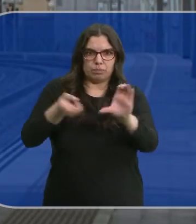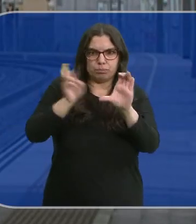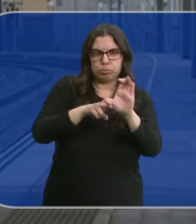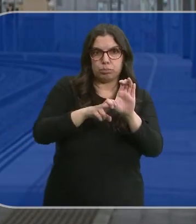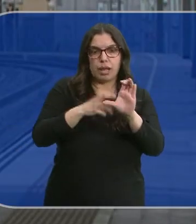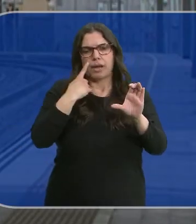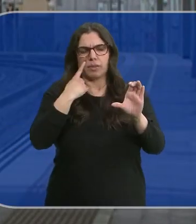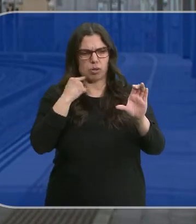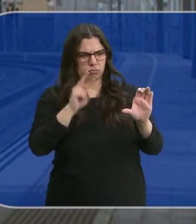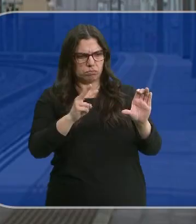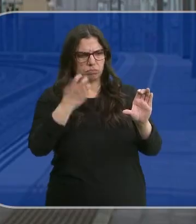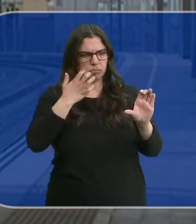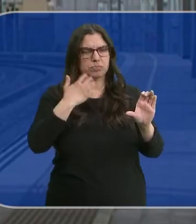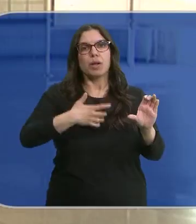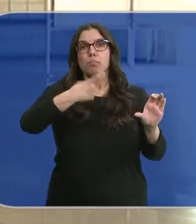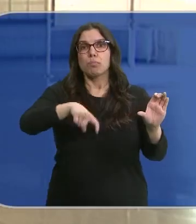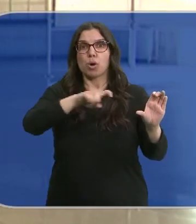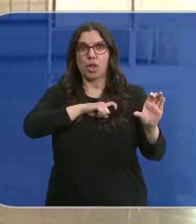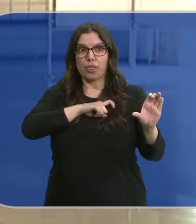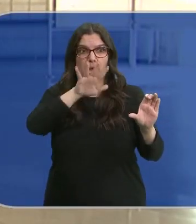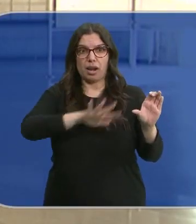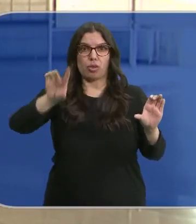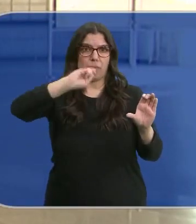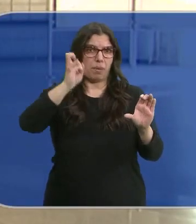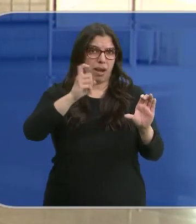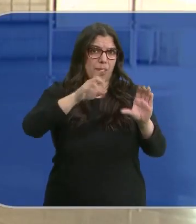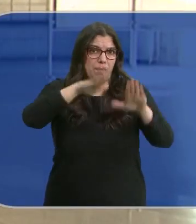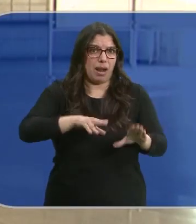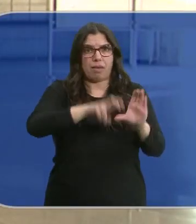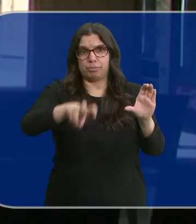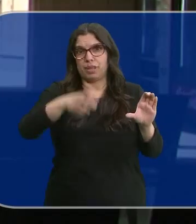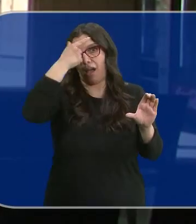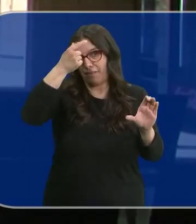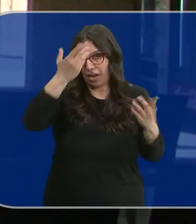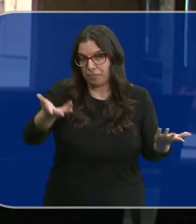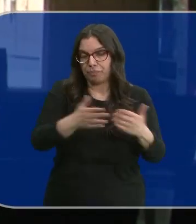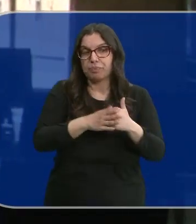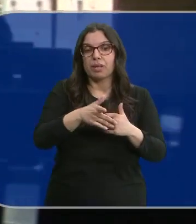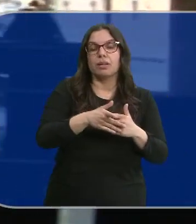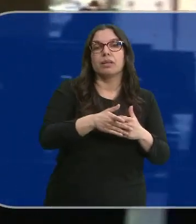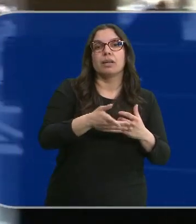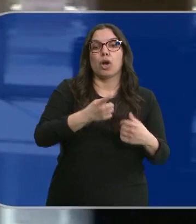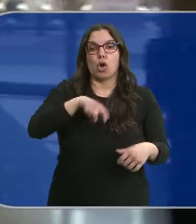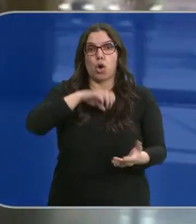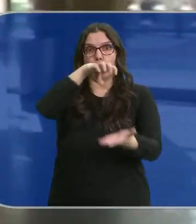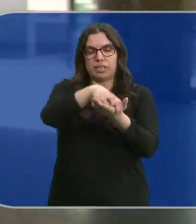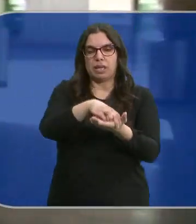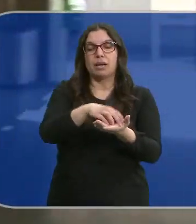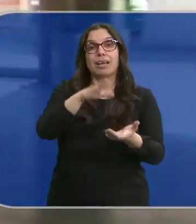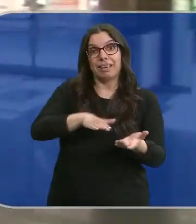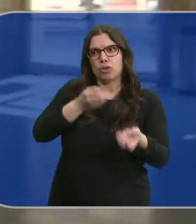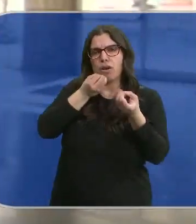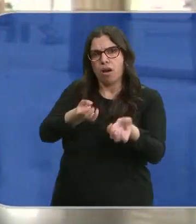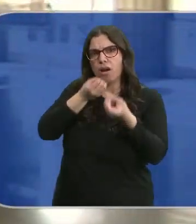avisó a la Policía Nacional, quienes recogieron al pequeño en la primera parada que efectuó el tren. Ávila, trasladado ya a comisaría, el niño confiesa las